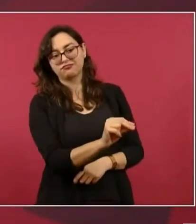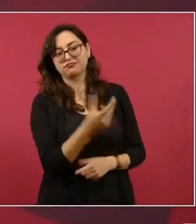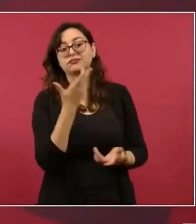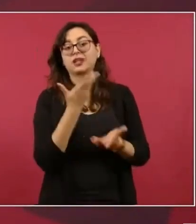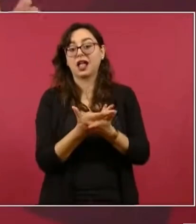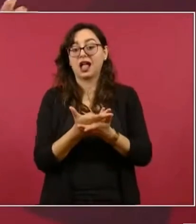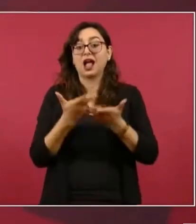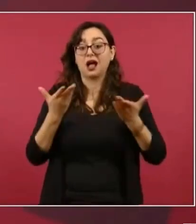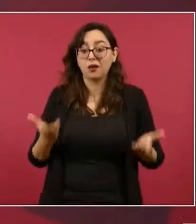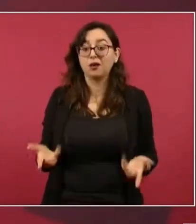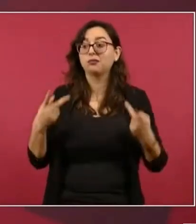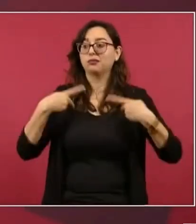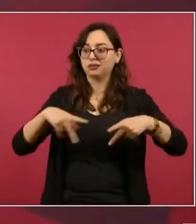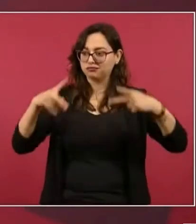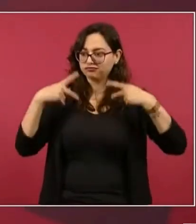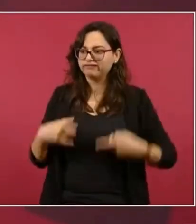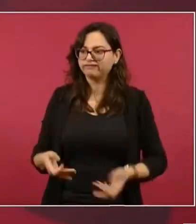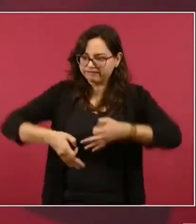patriotas